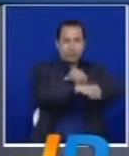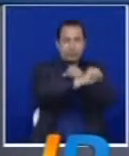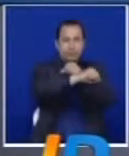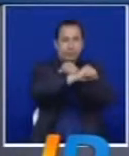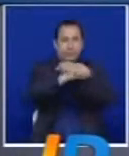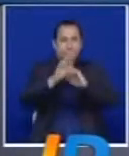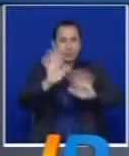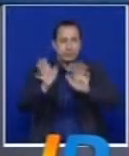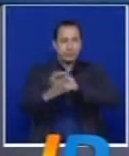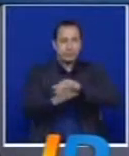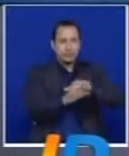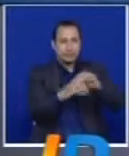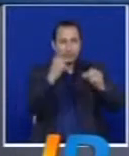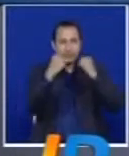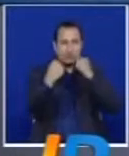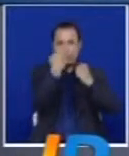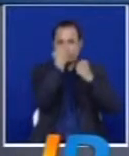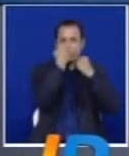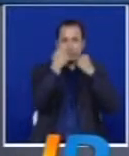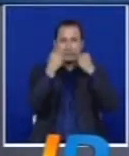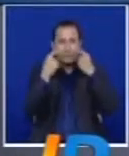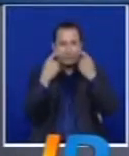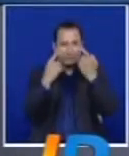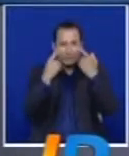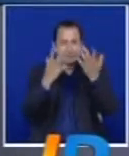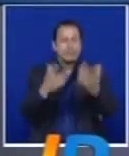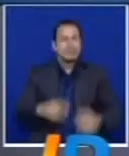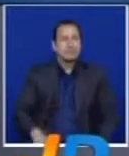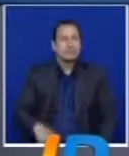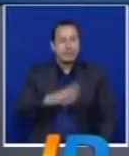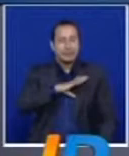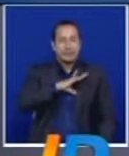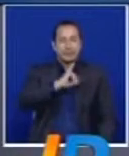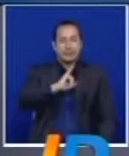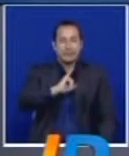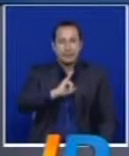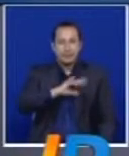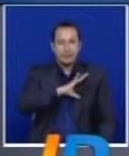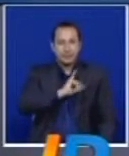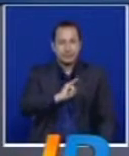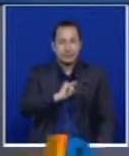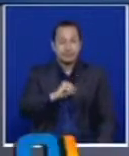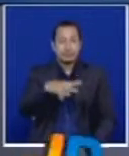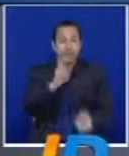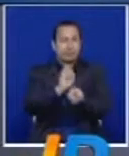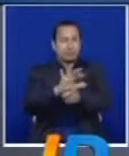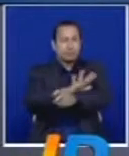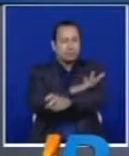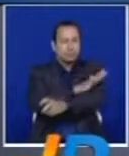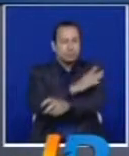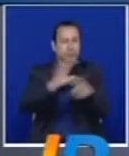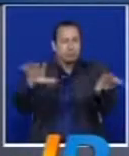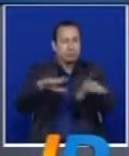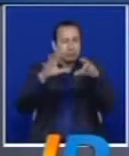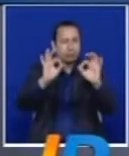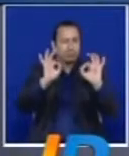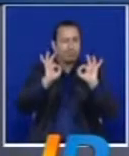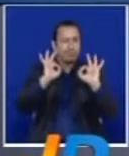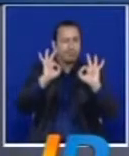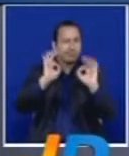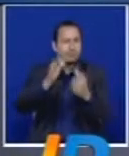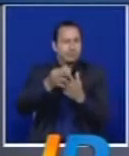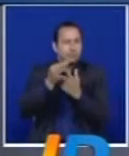El del fútbol y vamos al de las narices chatas. Porque en Cali hay una extraordinaria labor que se viene cumpliendo con box